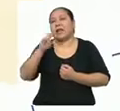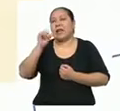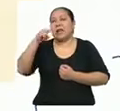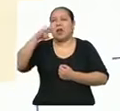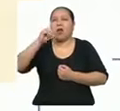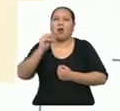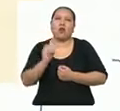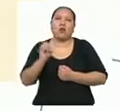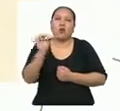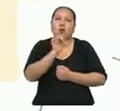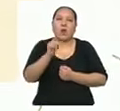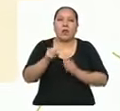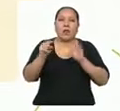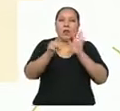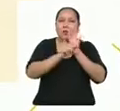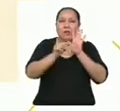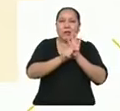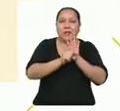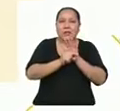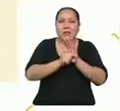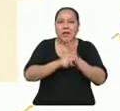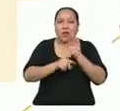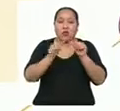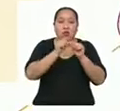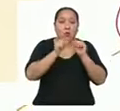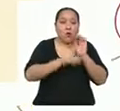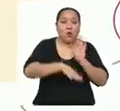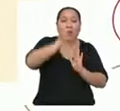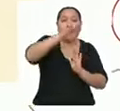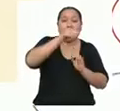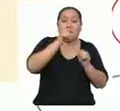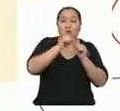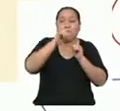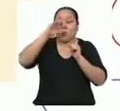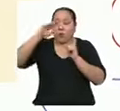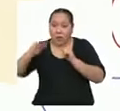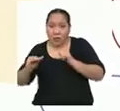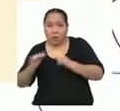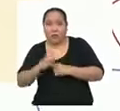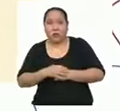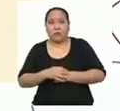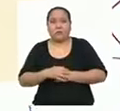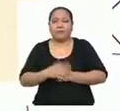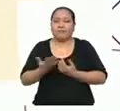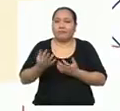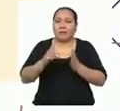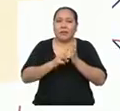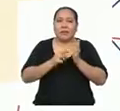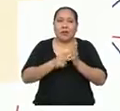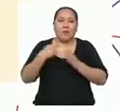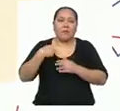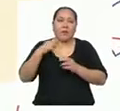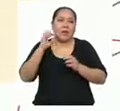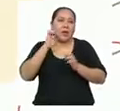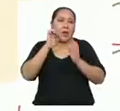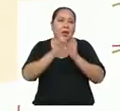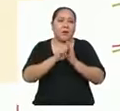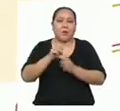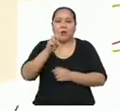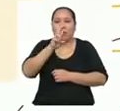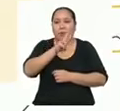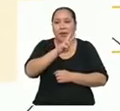igual a la diferencia entre el valor máximo menos el valor mínimo. O sea, en mi ejemplo es